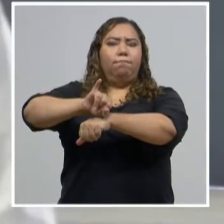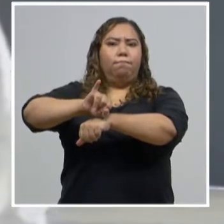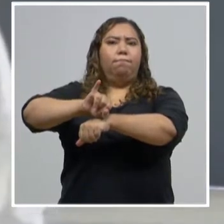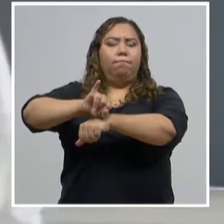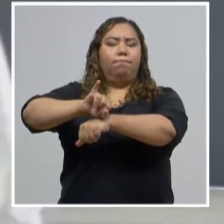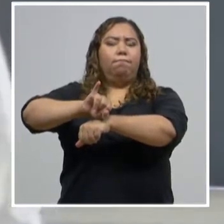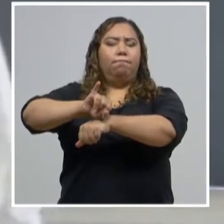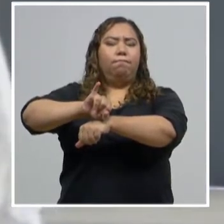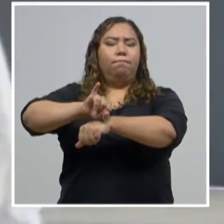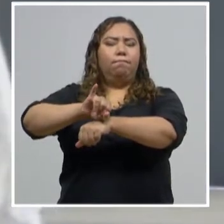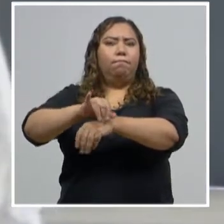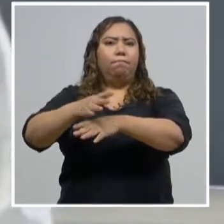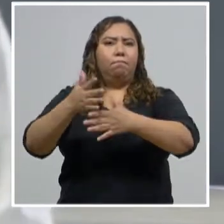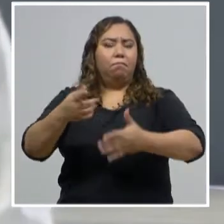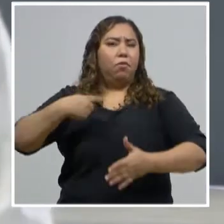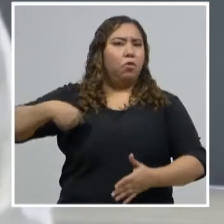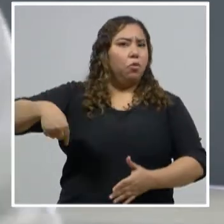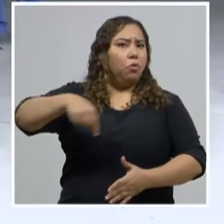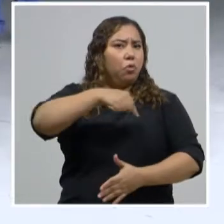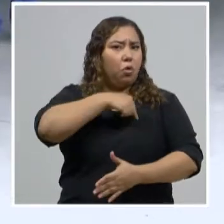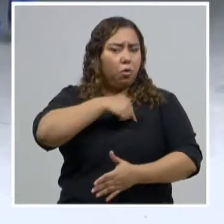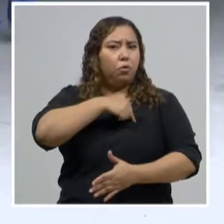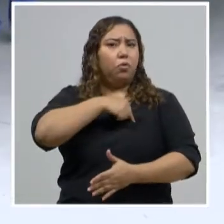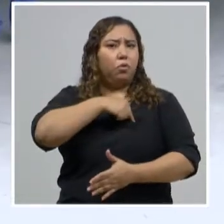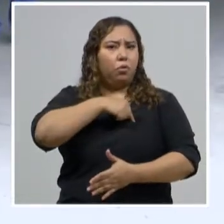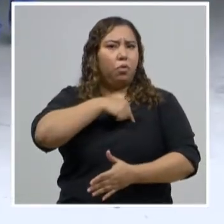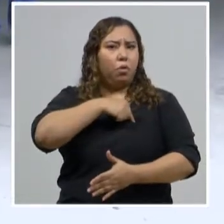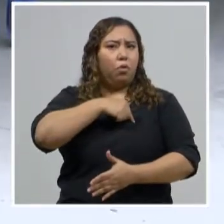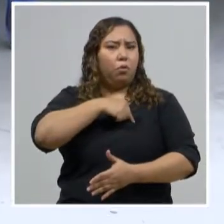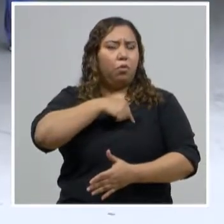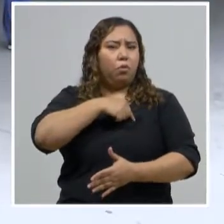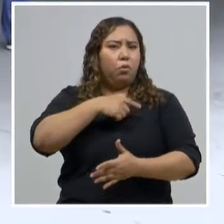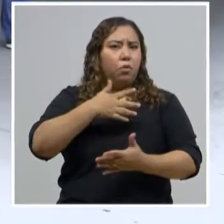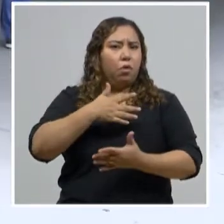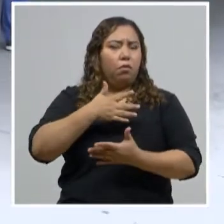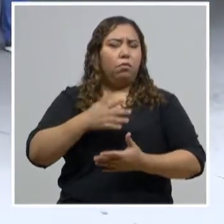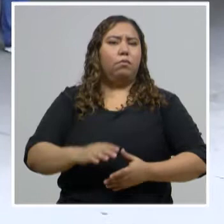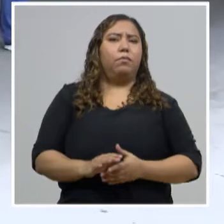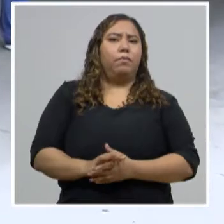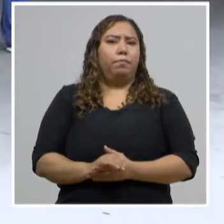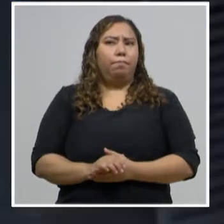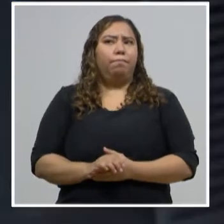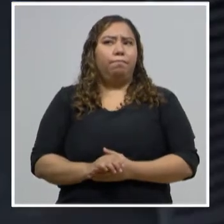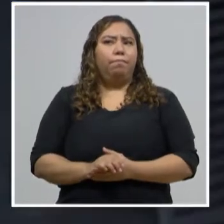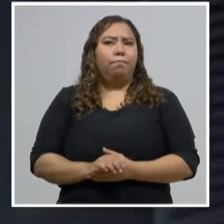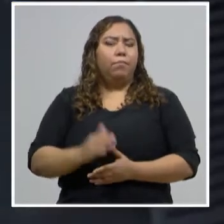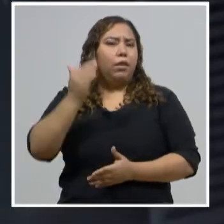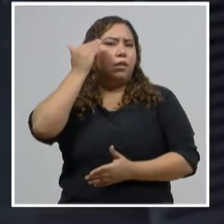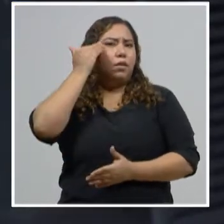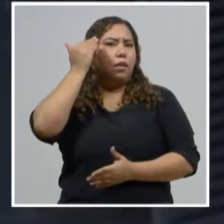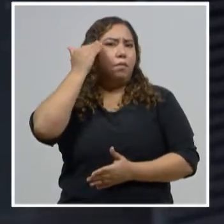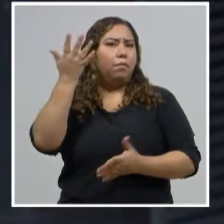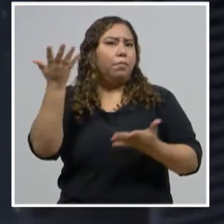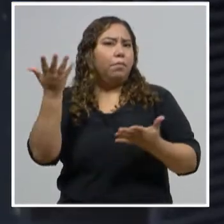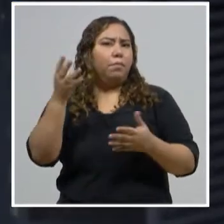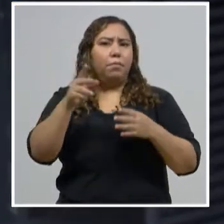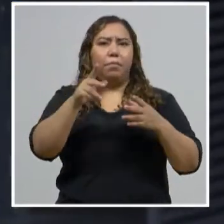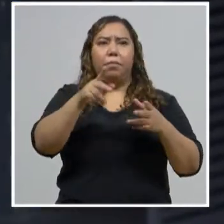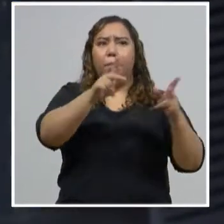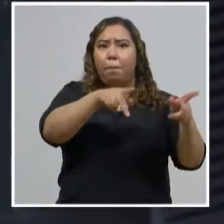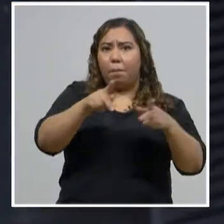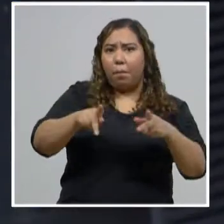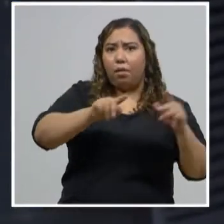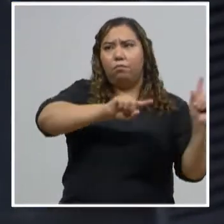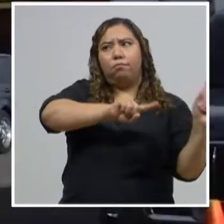Nosotros mismos hemos mencionado lo valioso que es que la gente pudiese acercarse a ambientes de iglesia